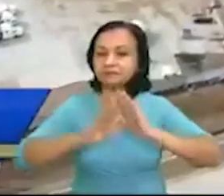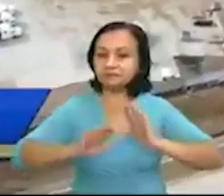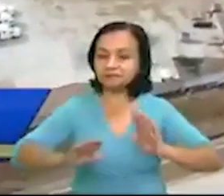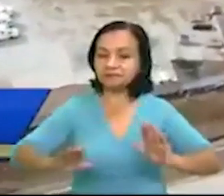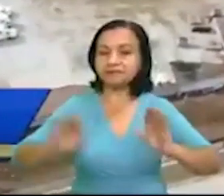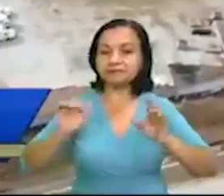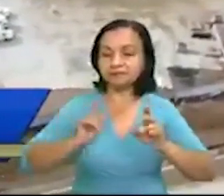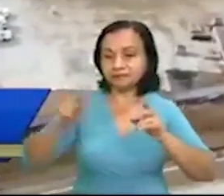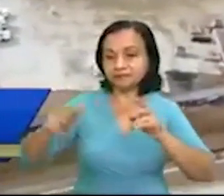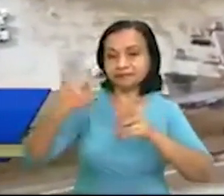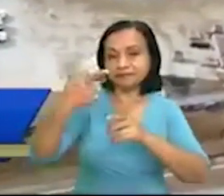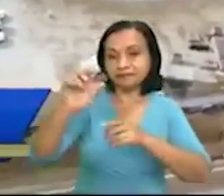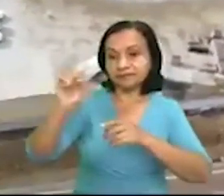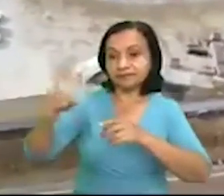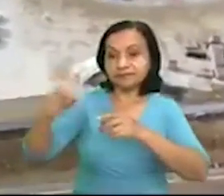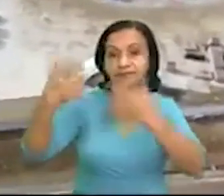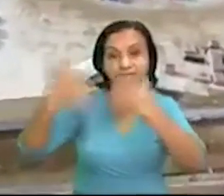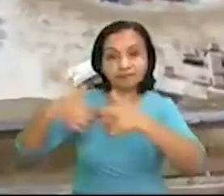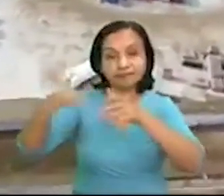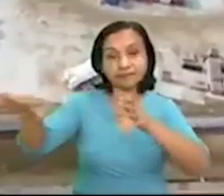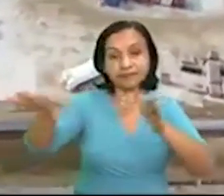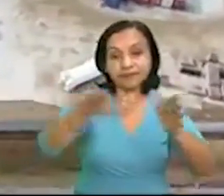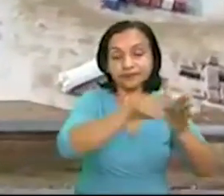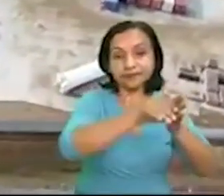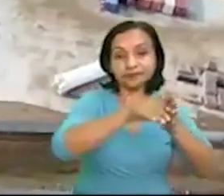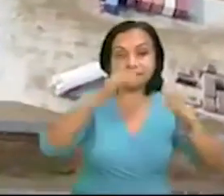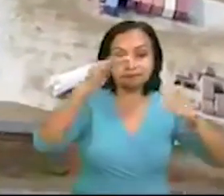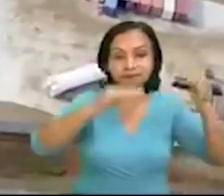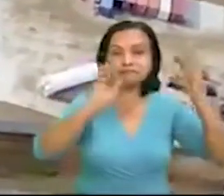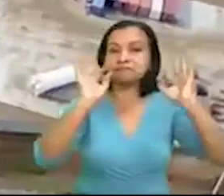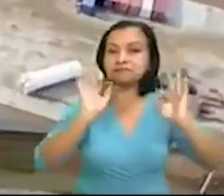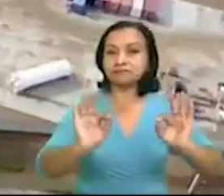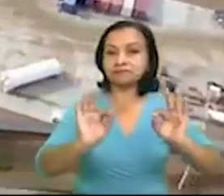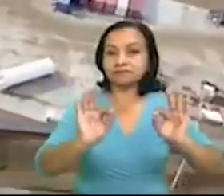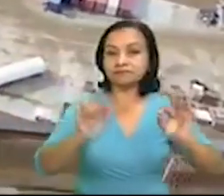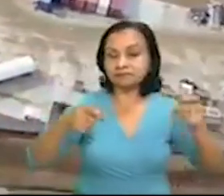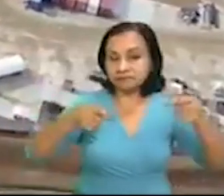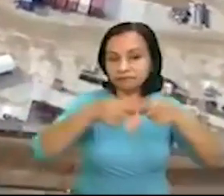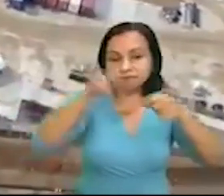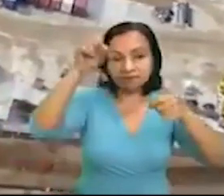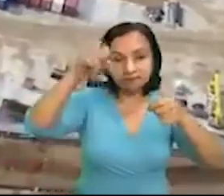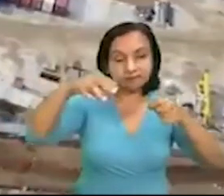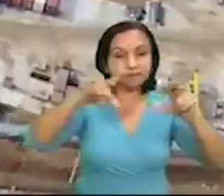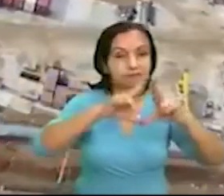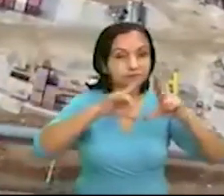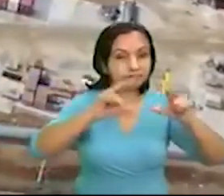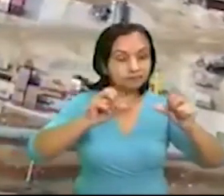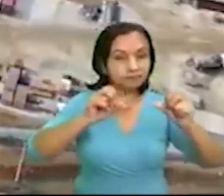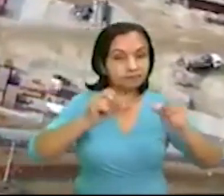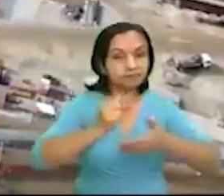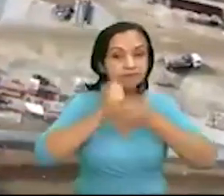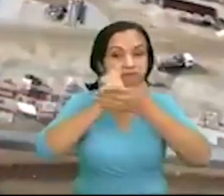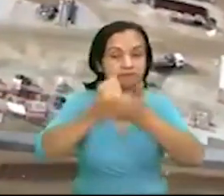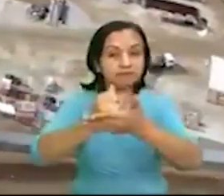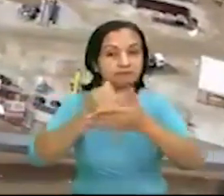Según cifras de la Empresa Nacional de Transmisión Eléctrica, nuestro país cerrará este 2021 con cerca del 98